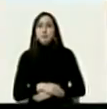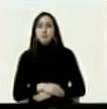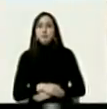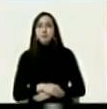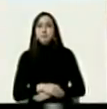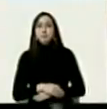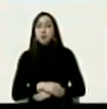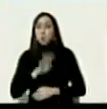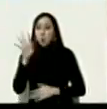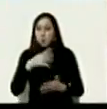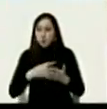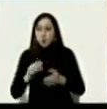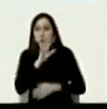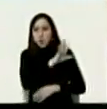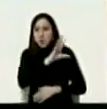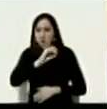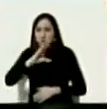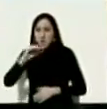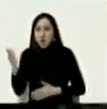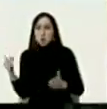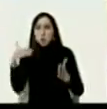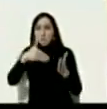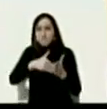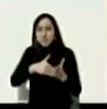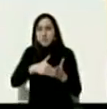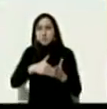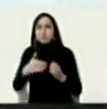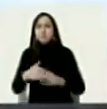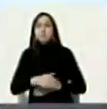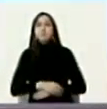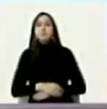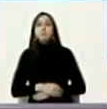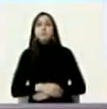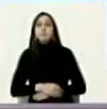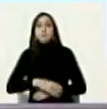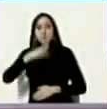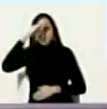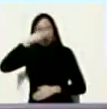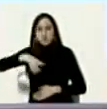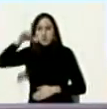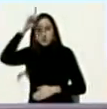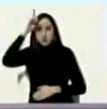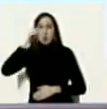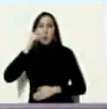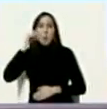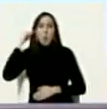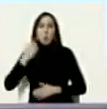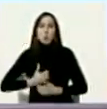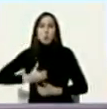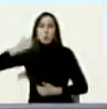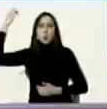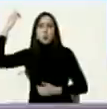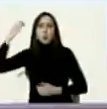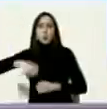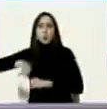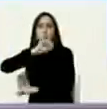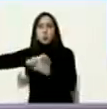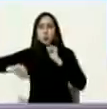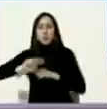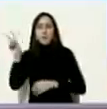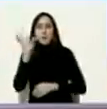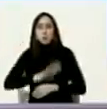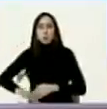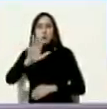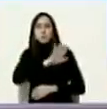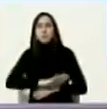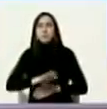más de 4.500.000 milicianos y milicianas armados en todo el territorio nacional